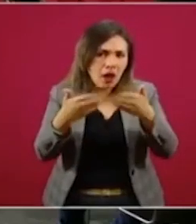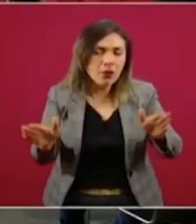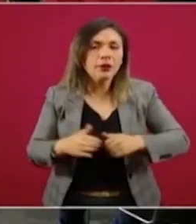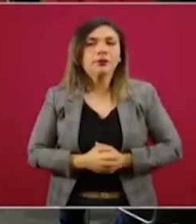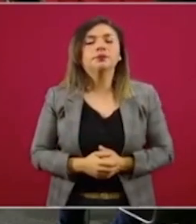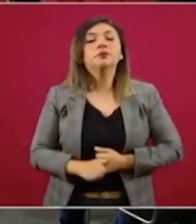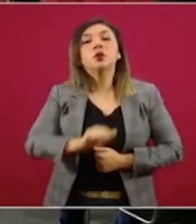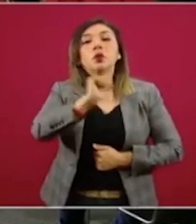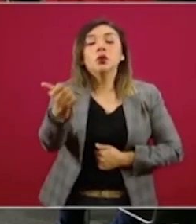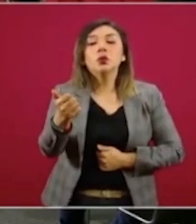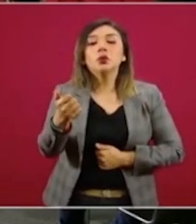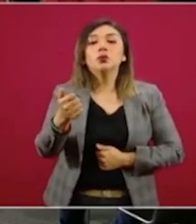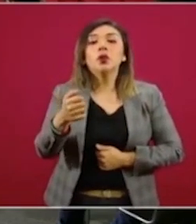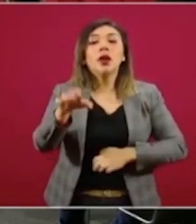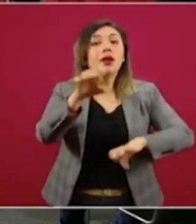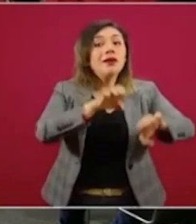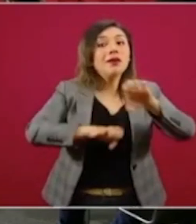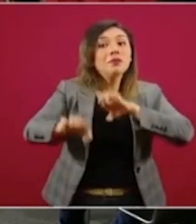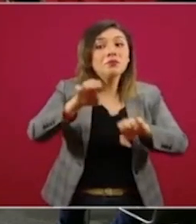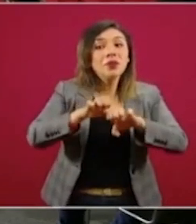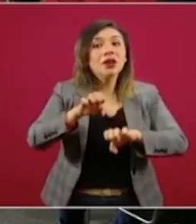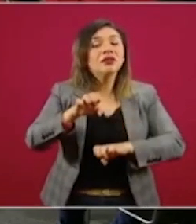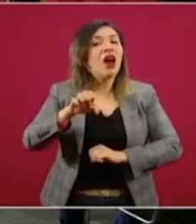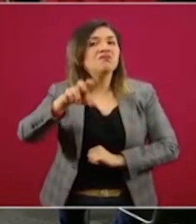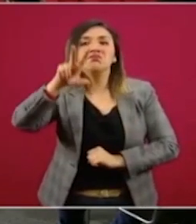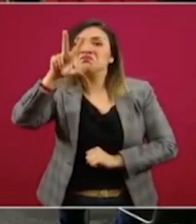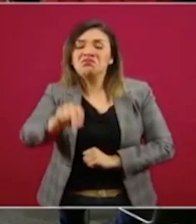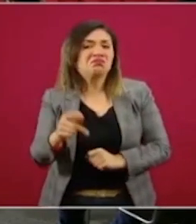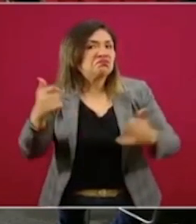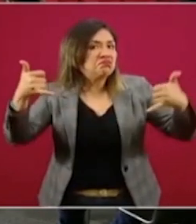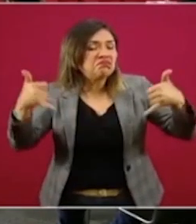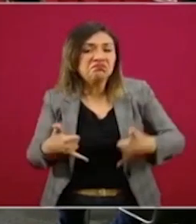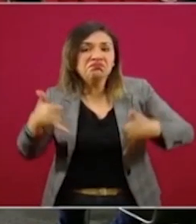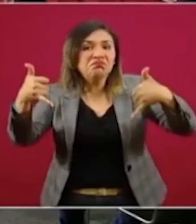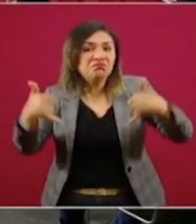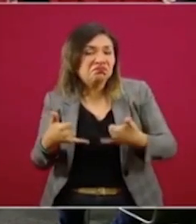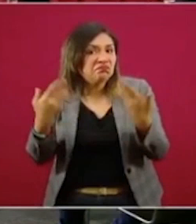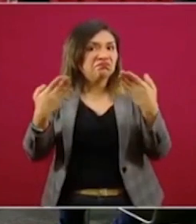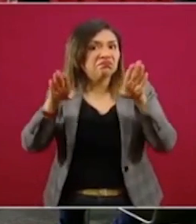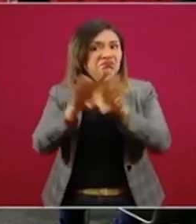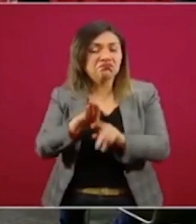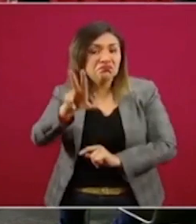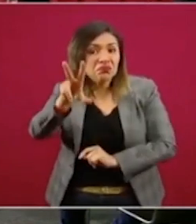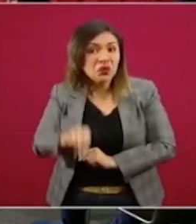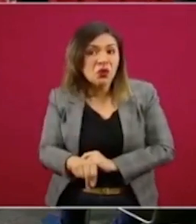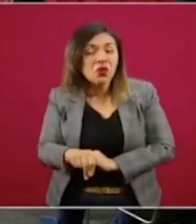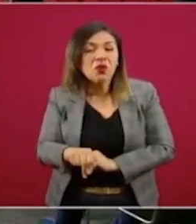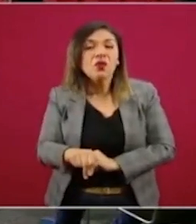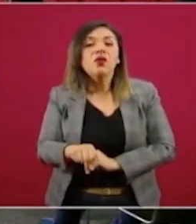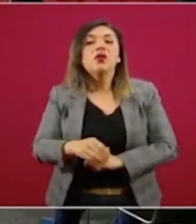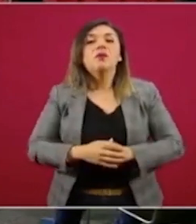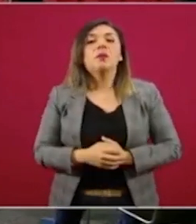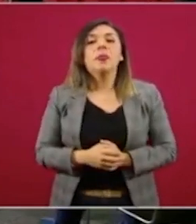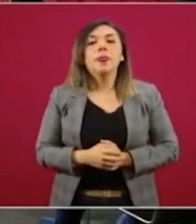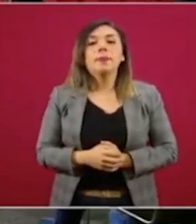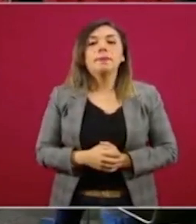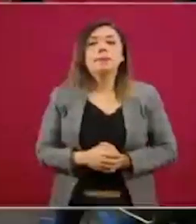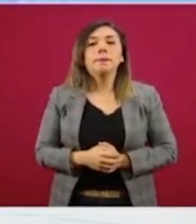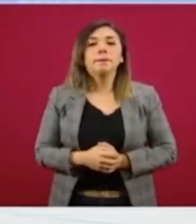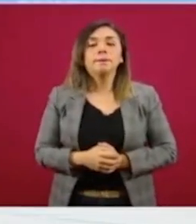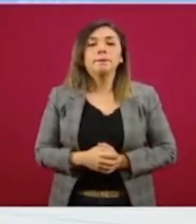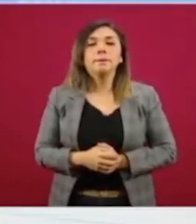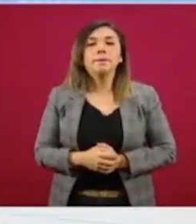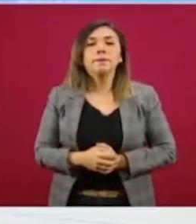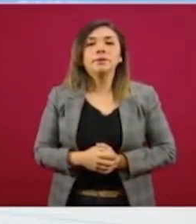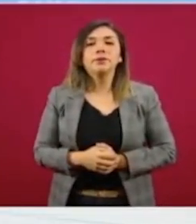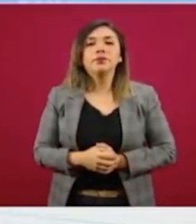Luego tenemos respecto a las empresas que se niegan e insisten en no cumplir con